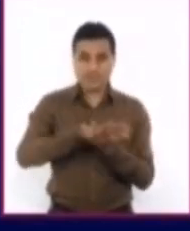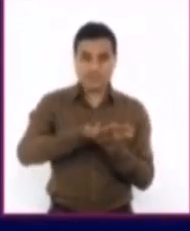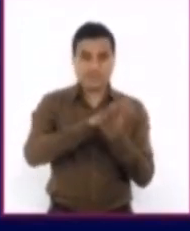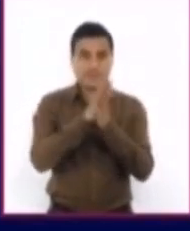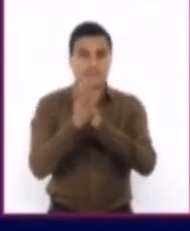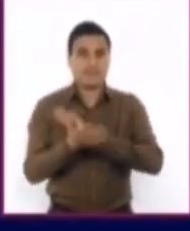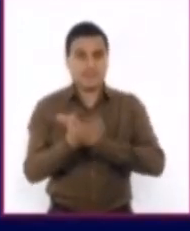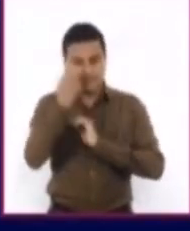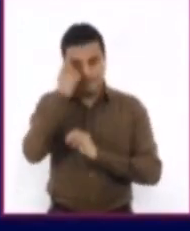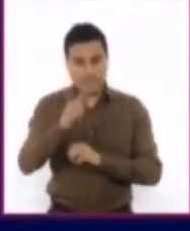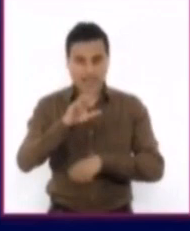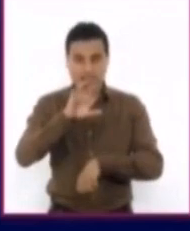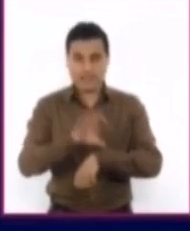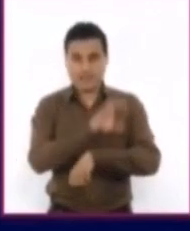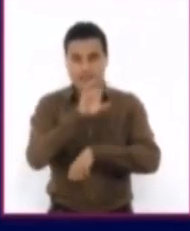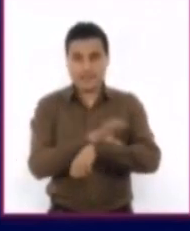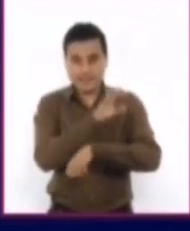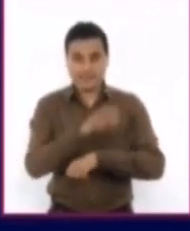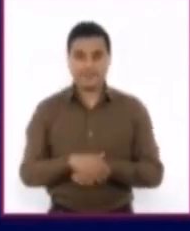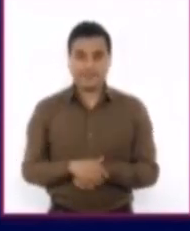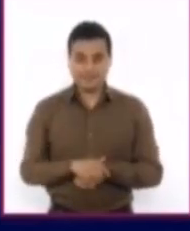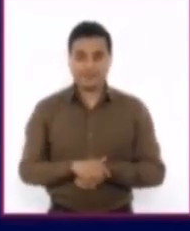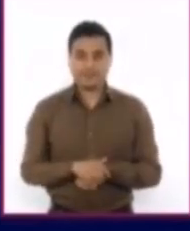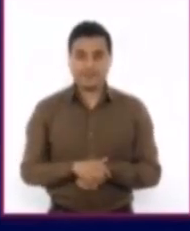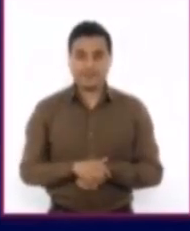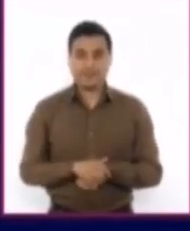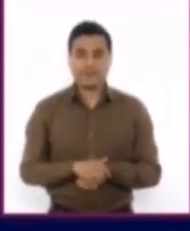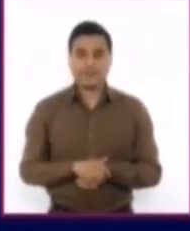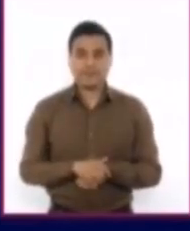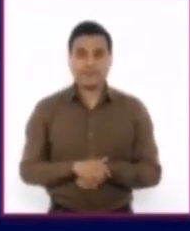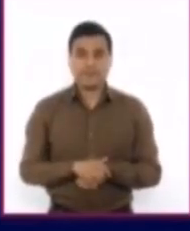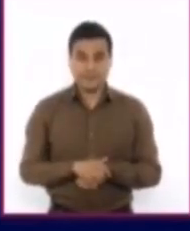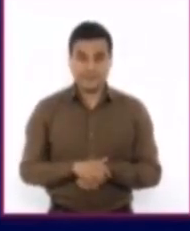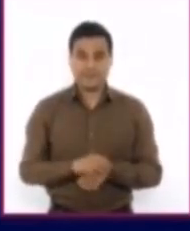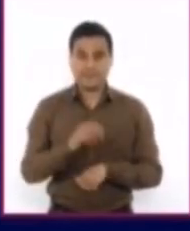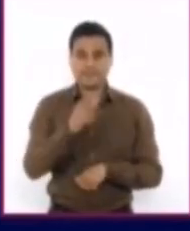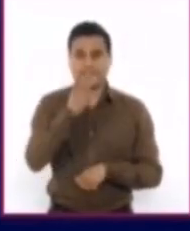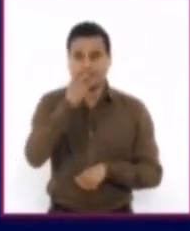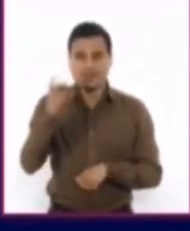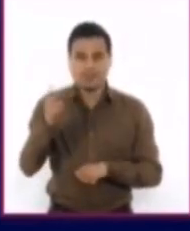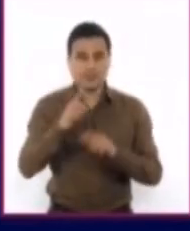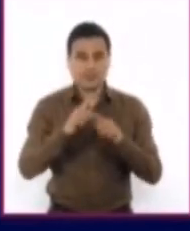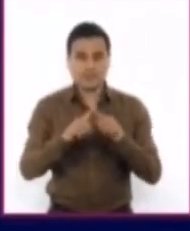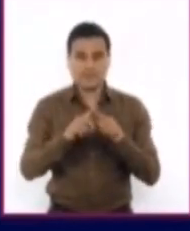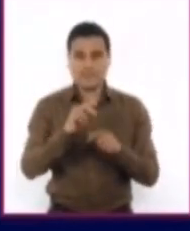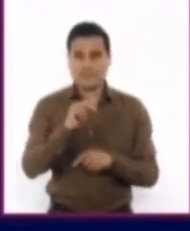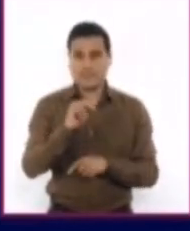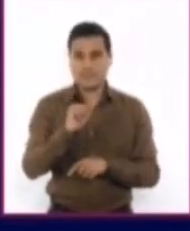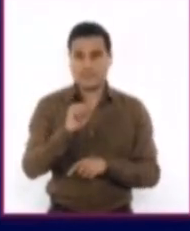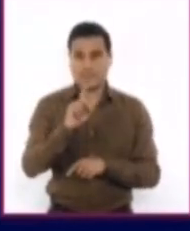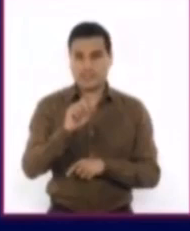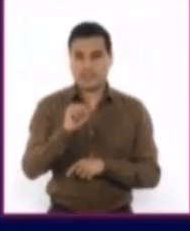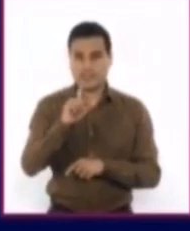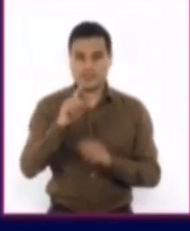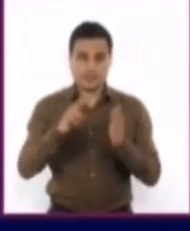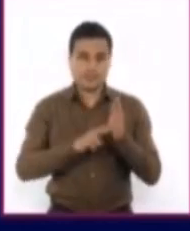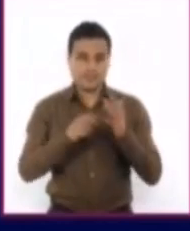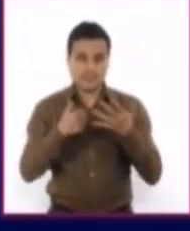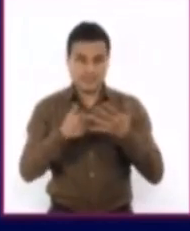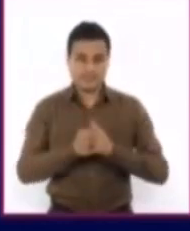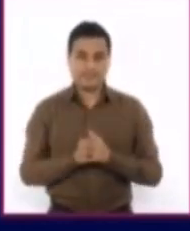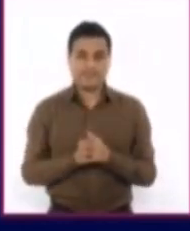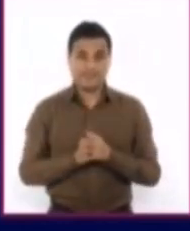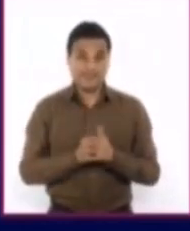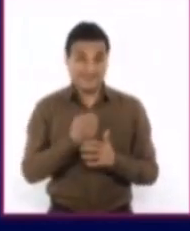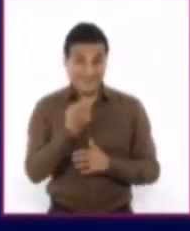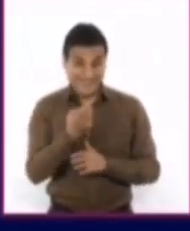si los produce, aunque en menor medida. Nadal 2006 Dados estos hechos, se